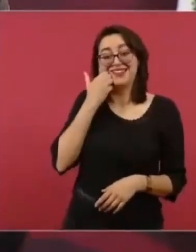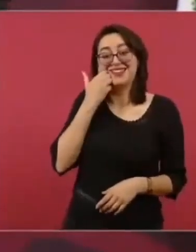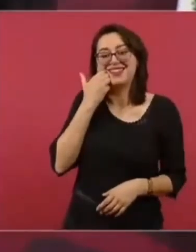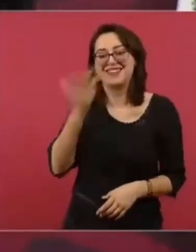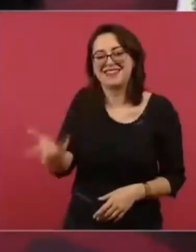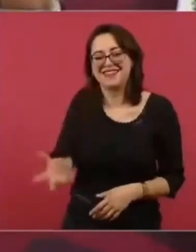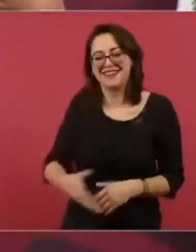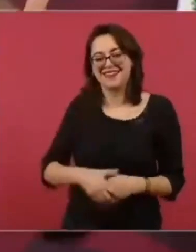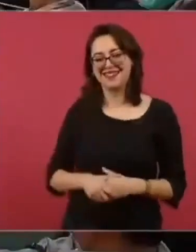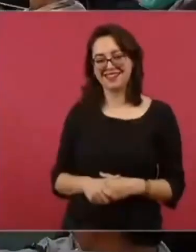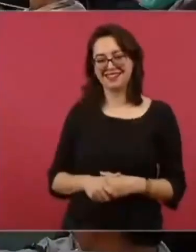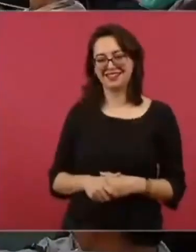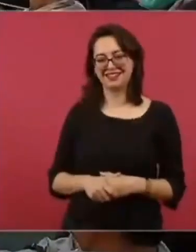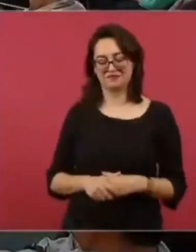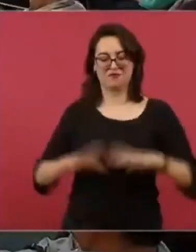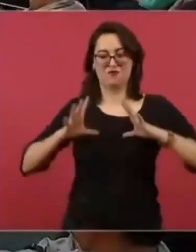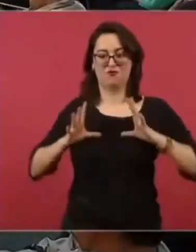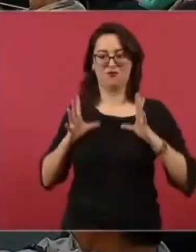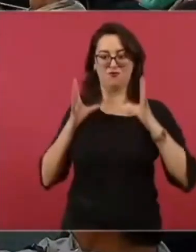Porque por eso surgieron.